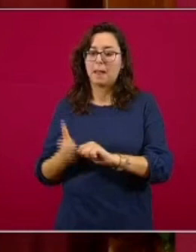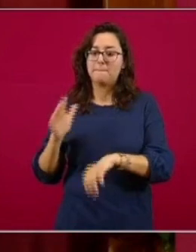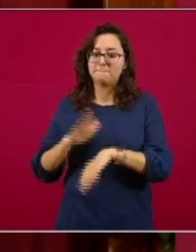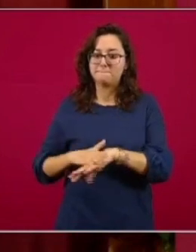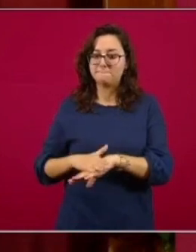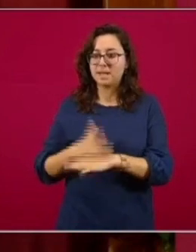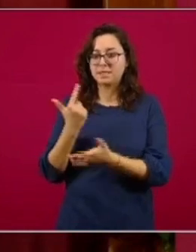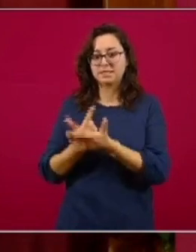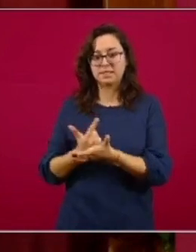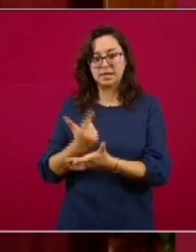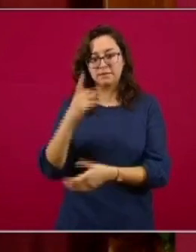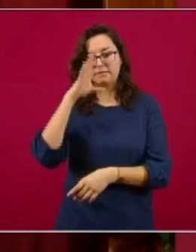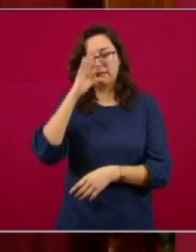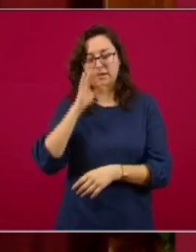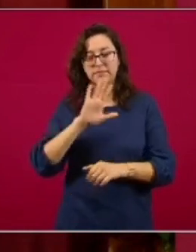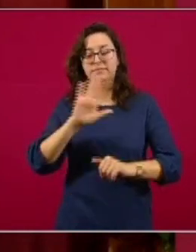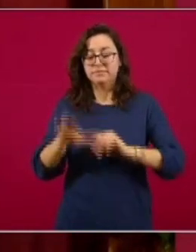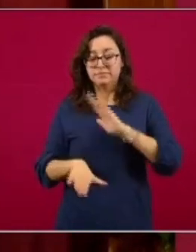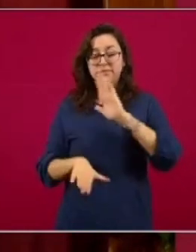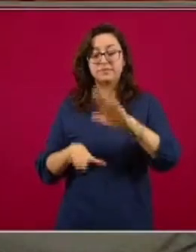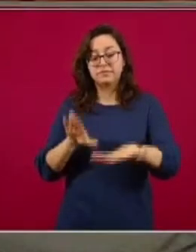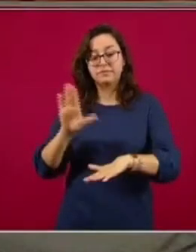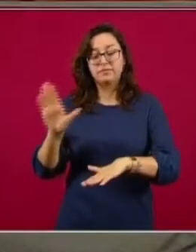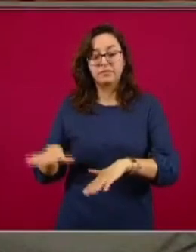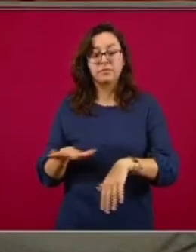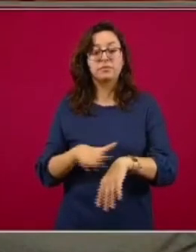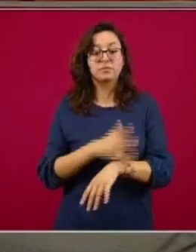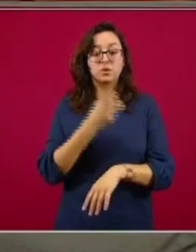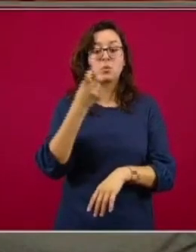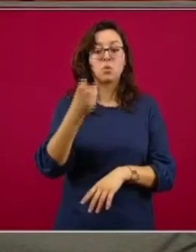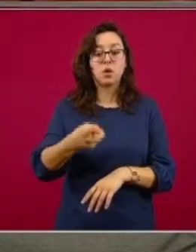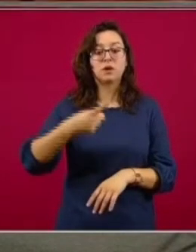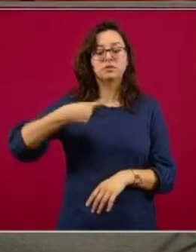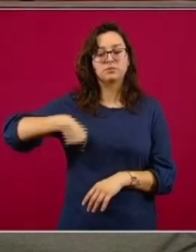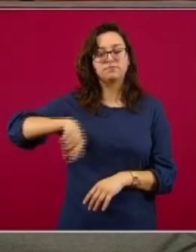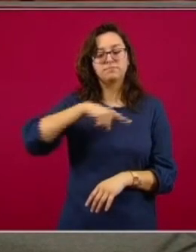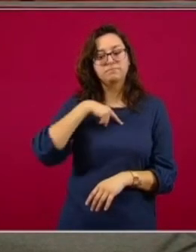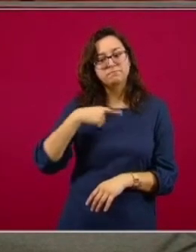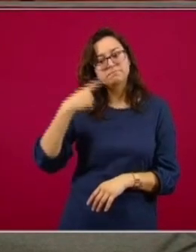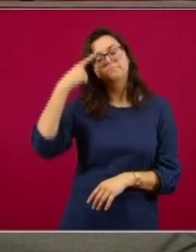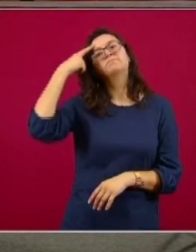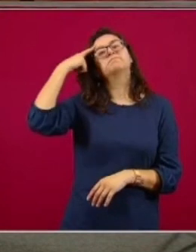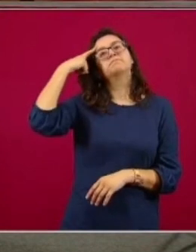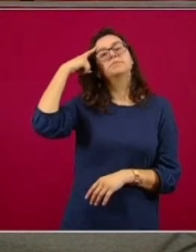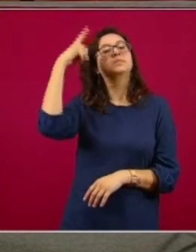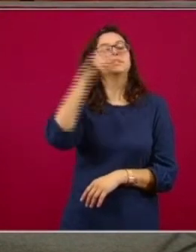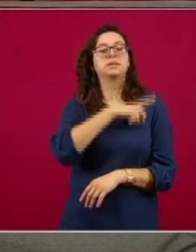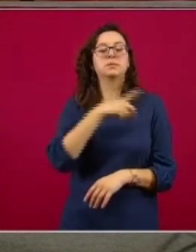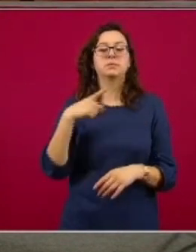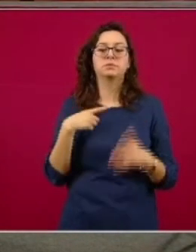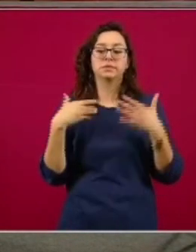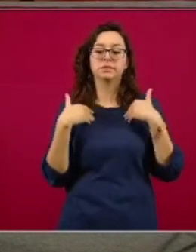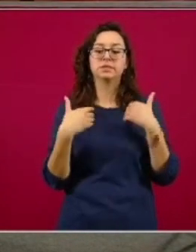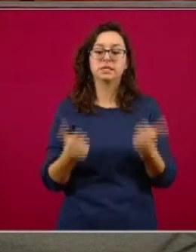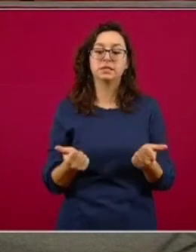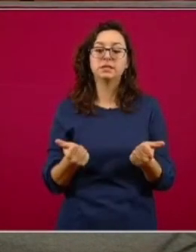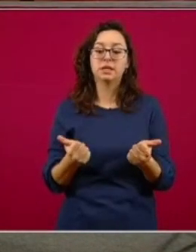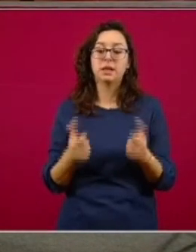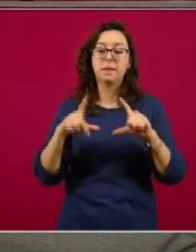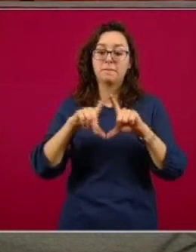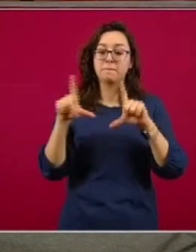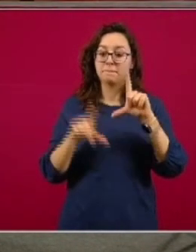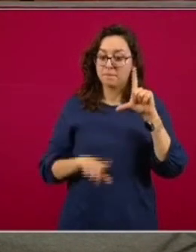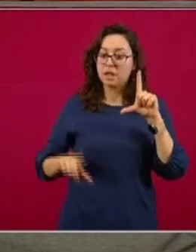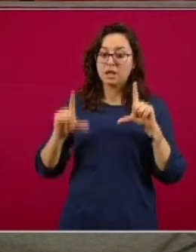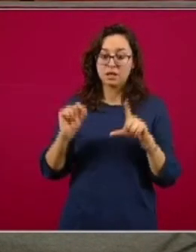muerte? Por lo tanto, debemos ser muy conscientes de que nosotros seguimos siendo como país